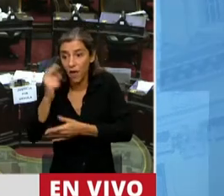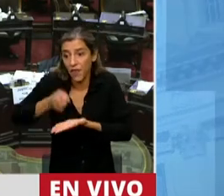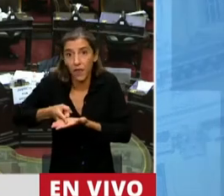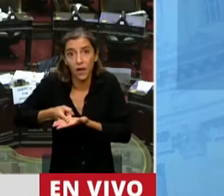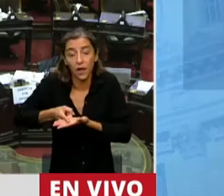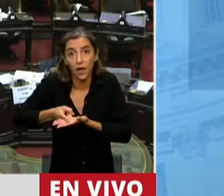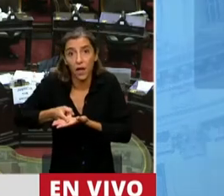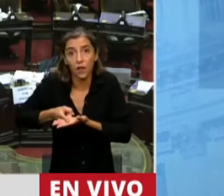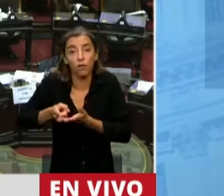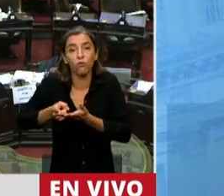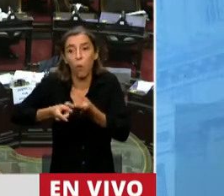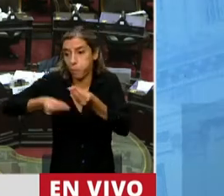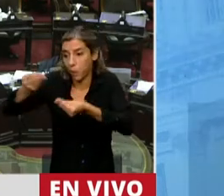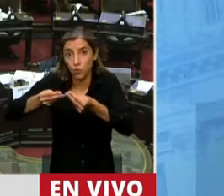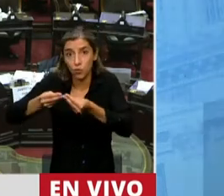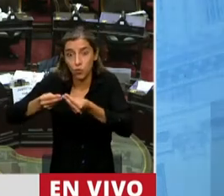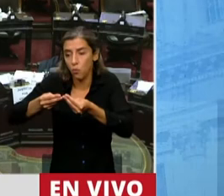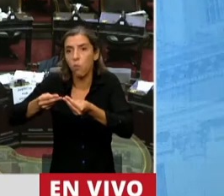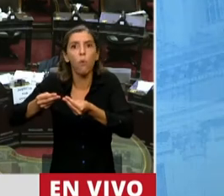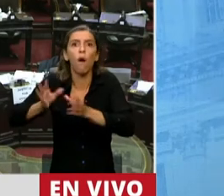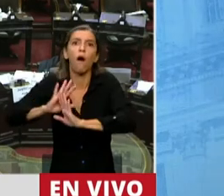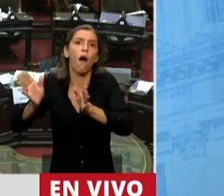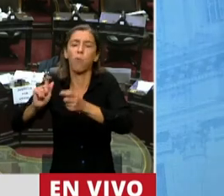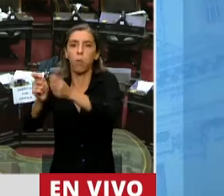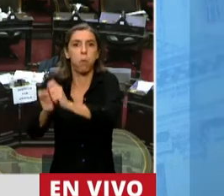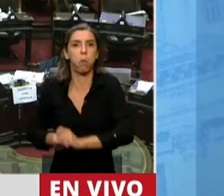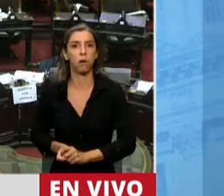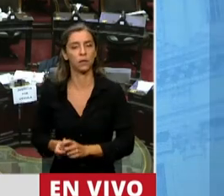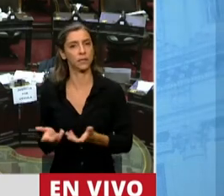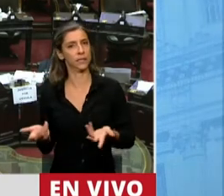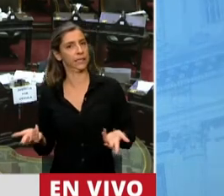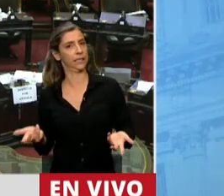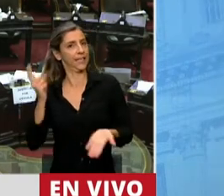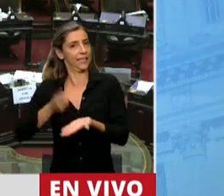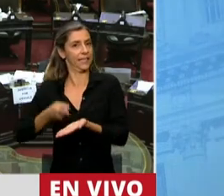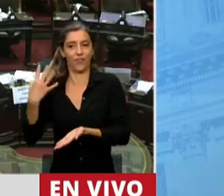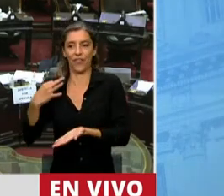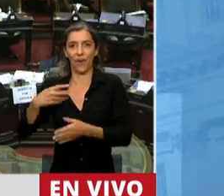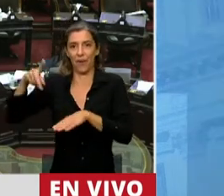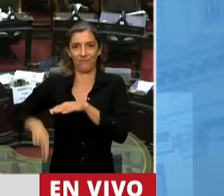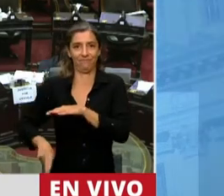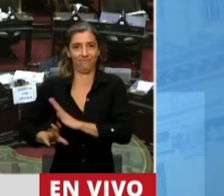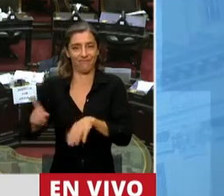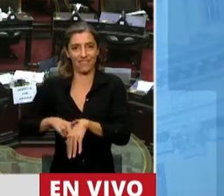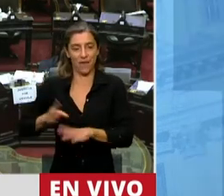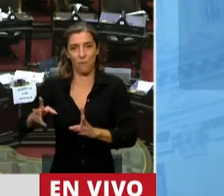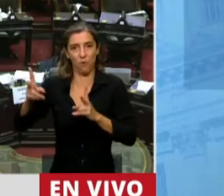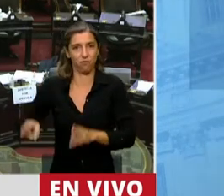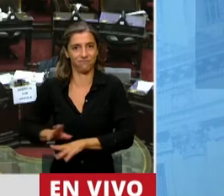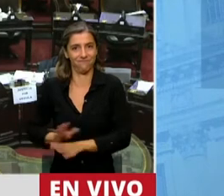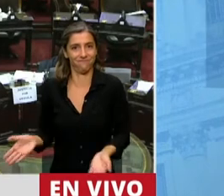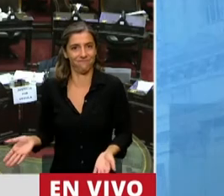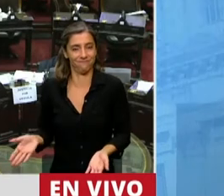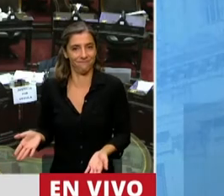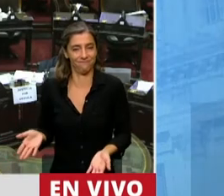Los decretos de necesidad de urgencia tienen que tener un plazo de duración. Otro tema que para nosotros